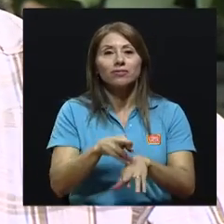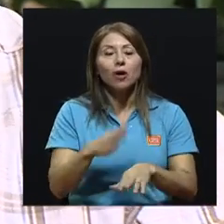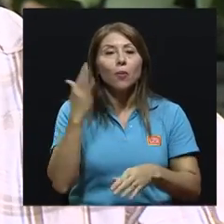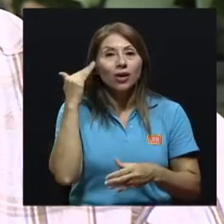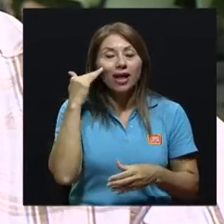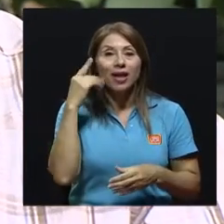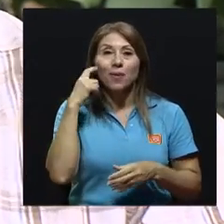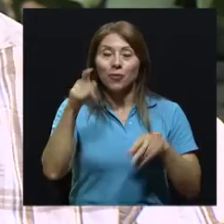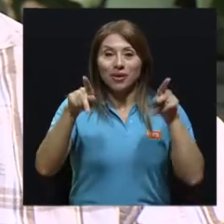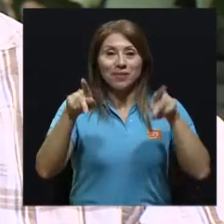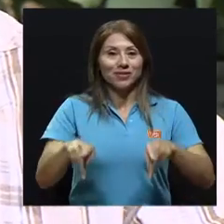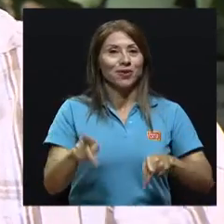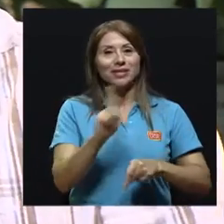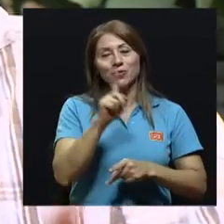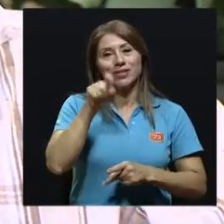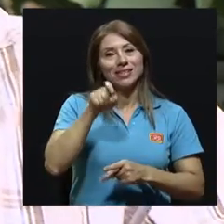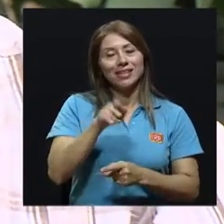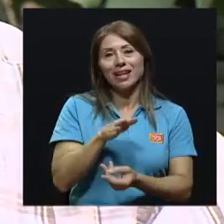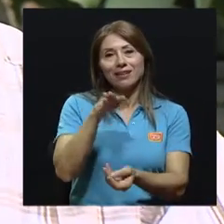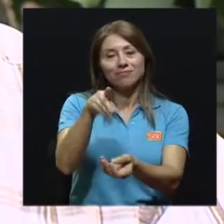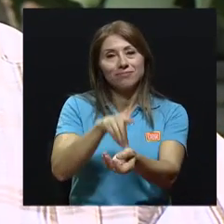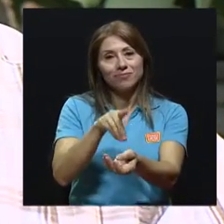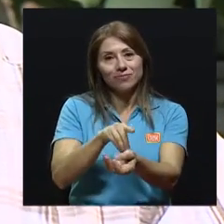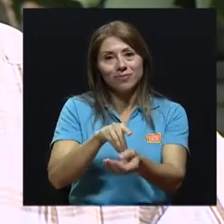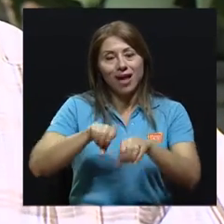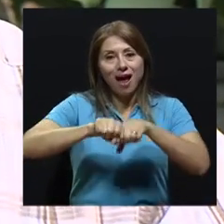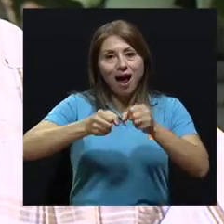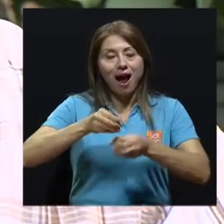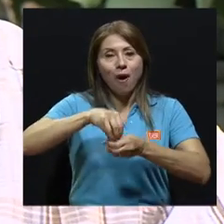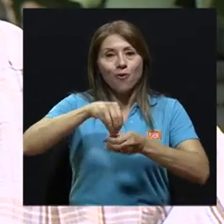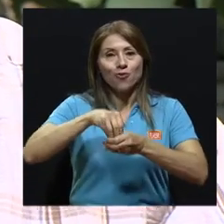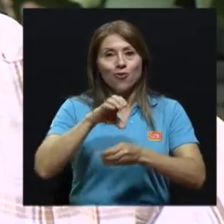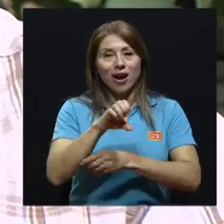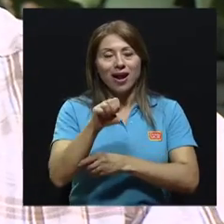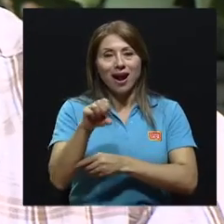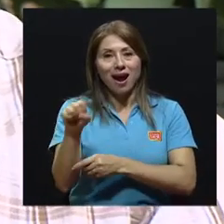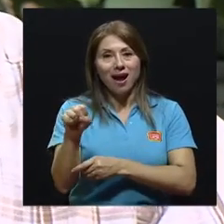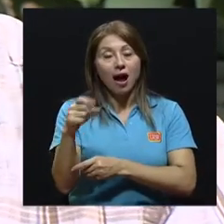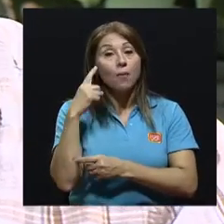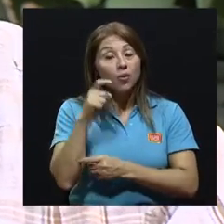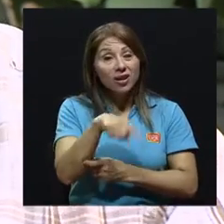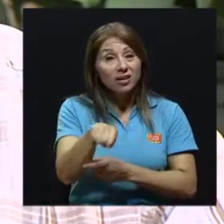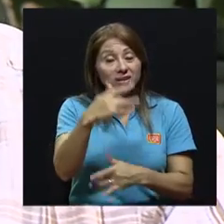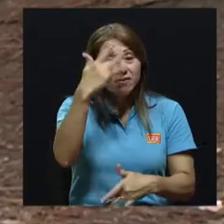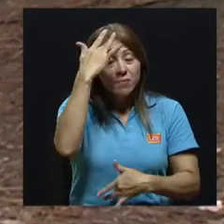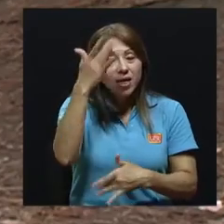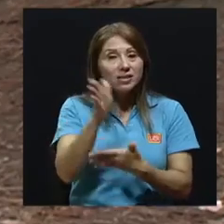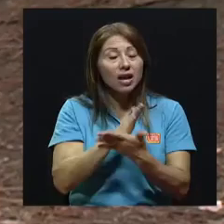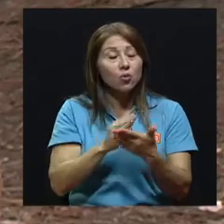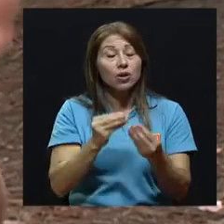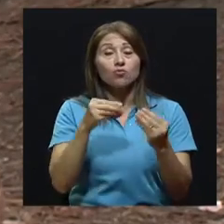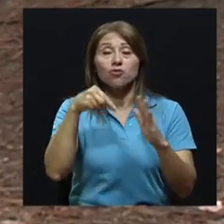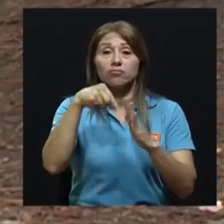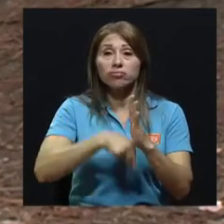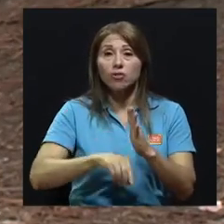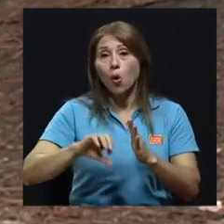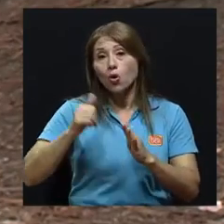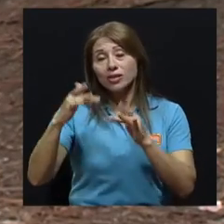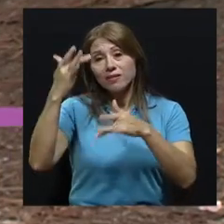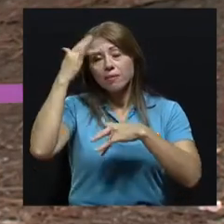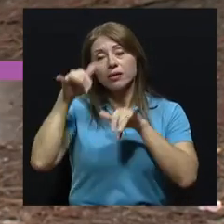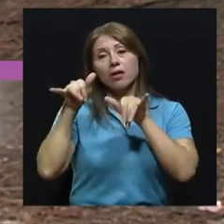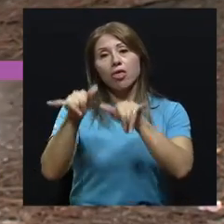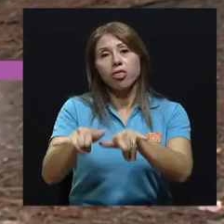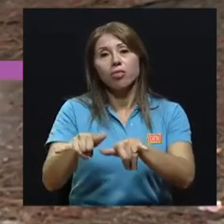costos de salud que la caja podría tener por atender ese tipo de enfermedades, algunas agudas, otras crónicas. Vamos a hacer otra pausa en esta